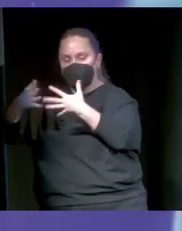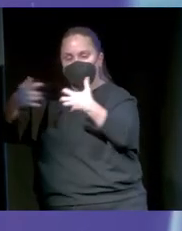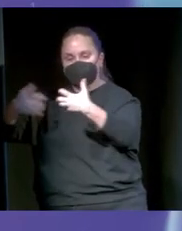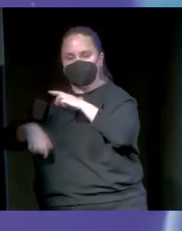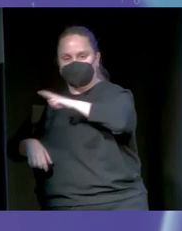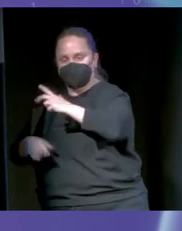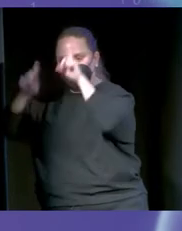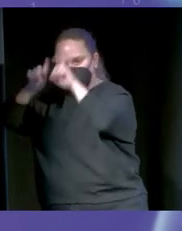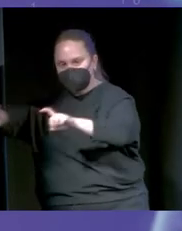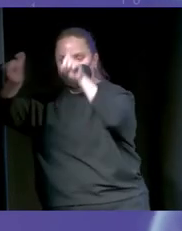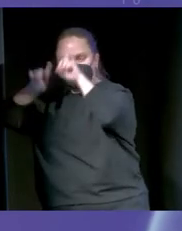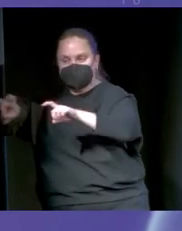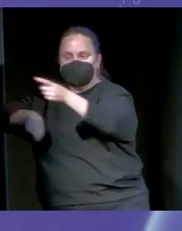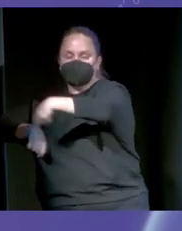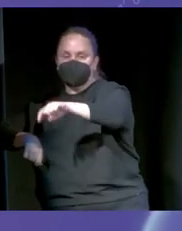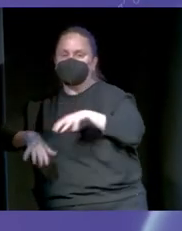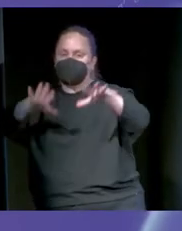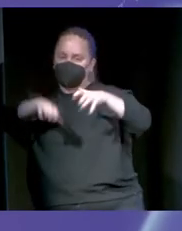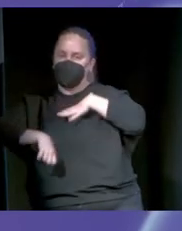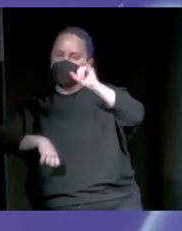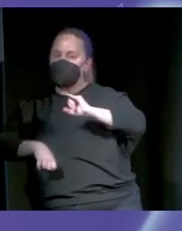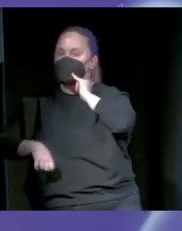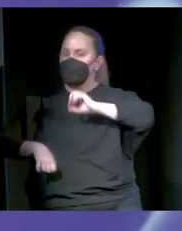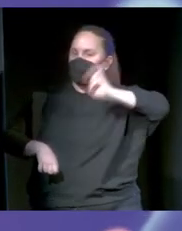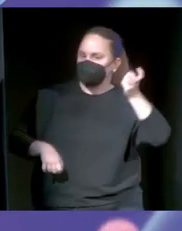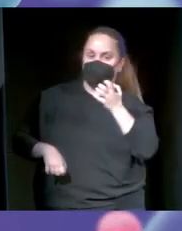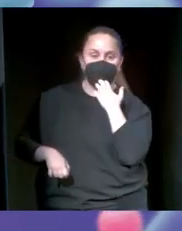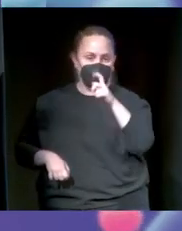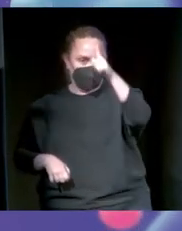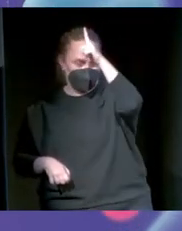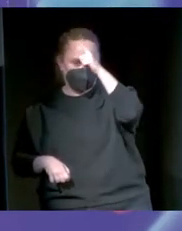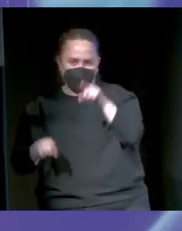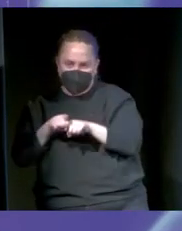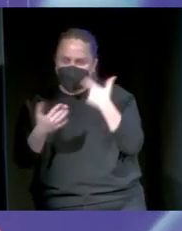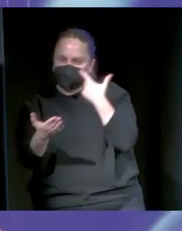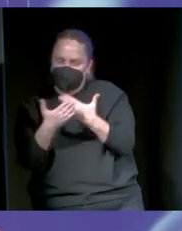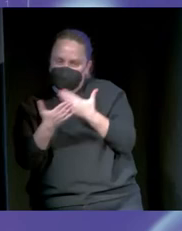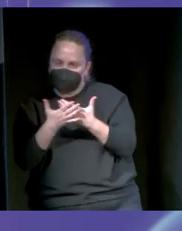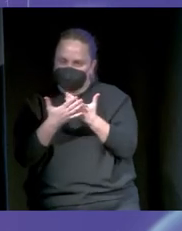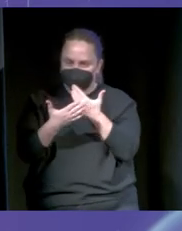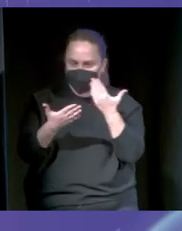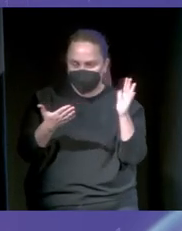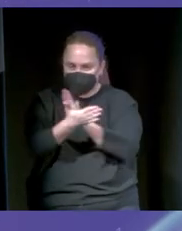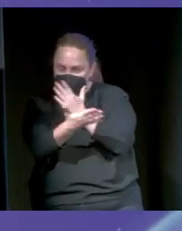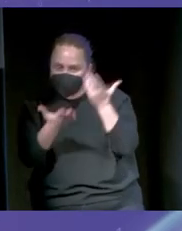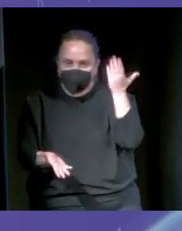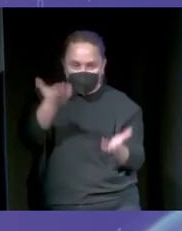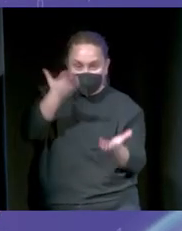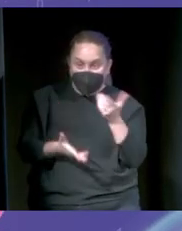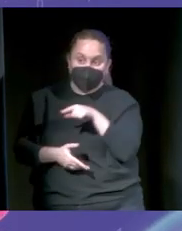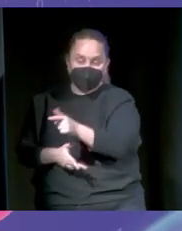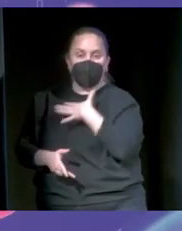es capaz de aprender cómo se detectan estructuras verificables en alemán. Y con esto podemos hacer inteligencias artificiales multilingües, ¿vale?